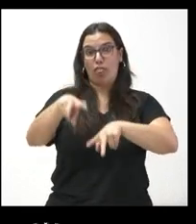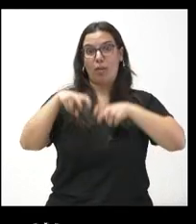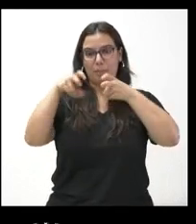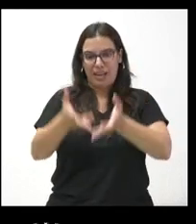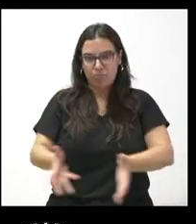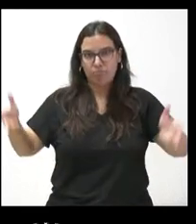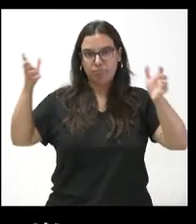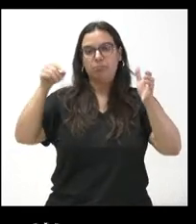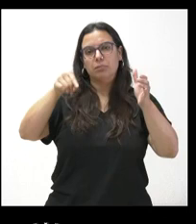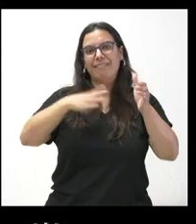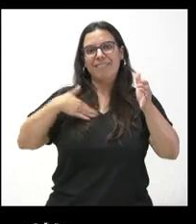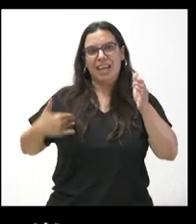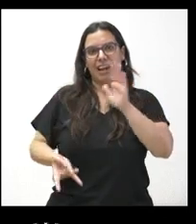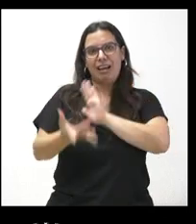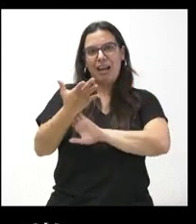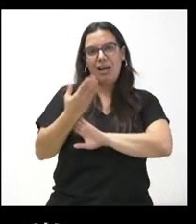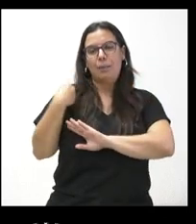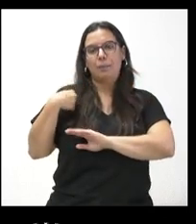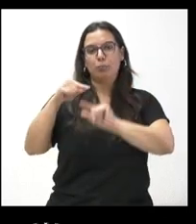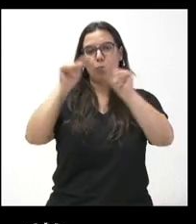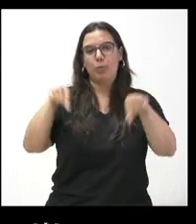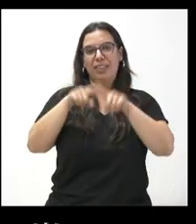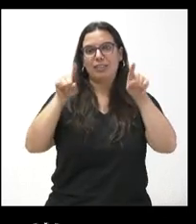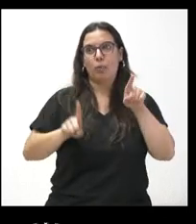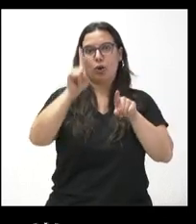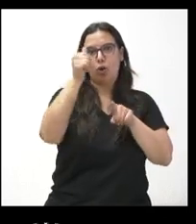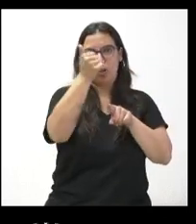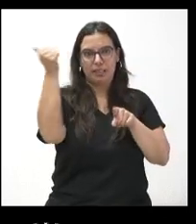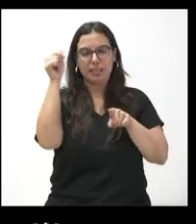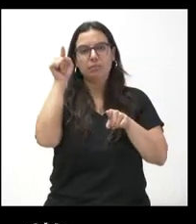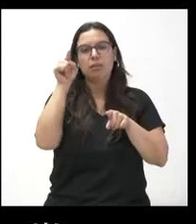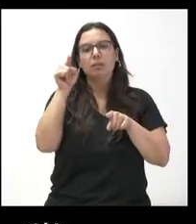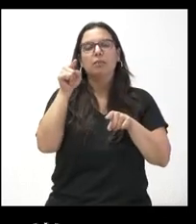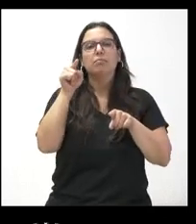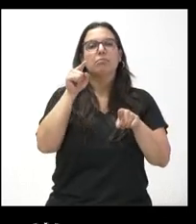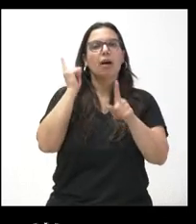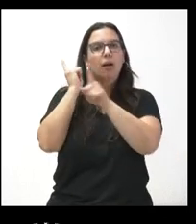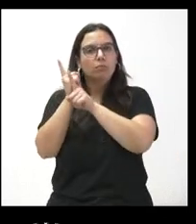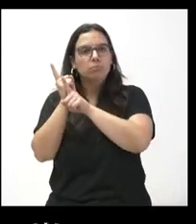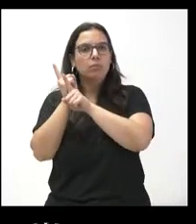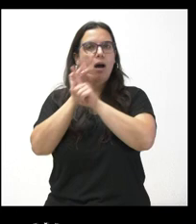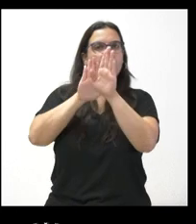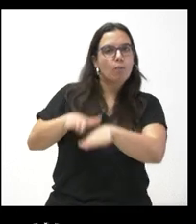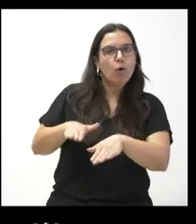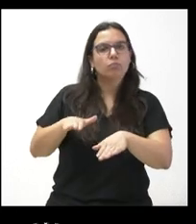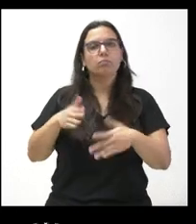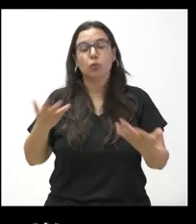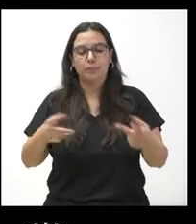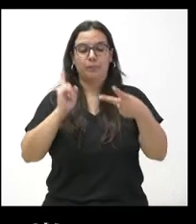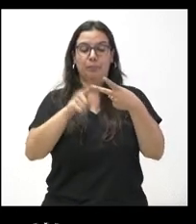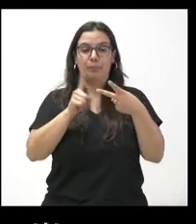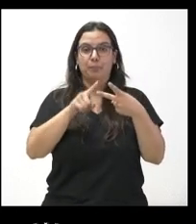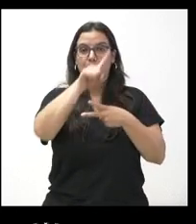abierto que se pretende construir en el nordeste de Segovia, para saber si está a favor o en contra de este proyecto. La segunda es